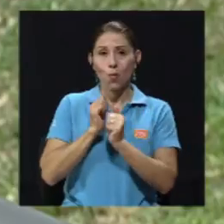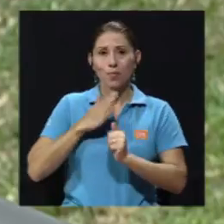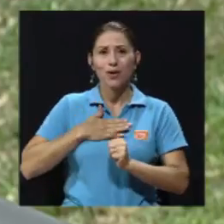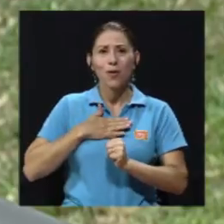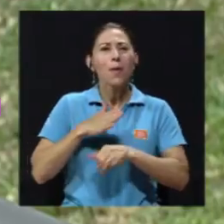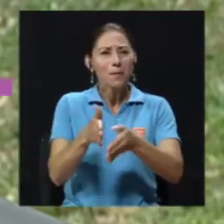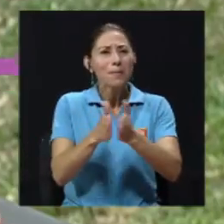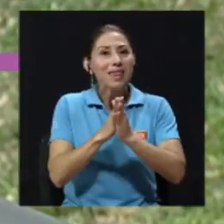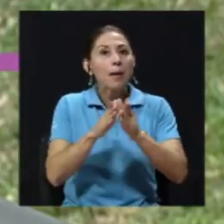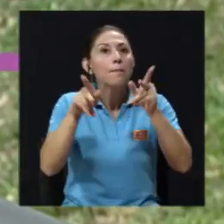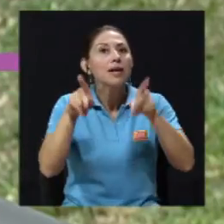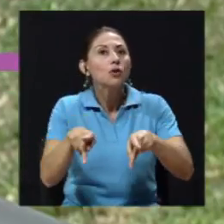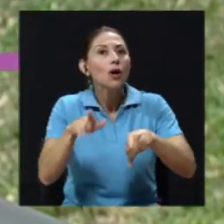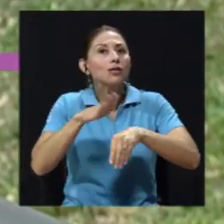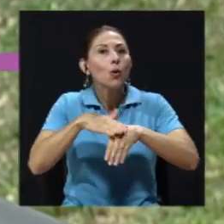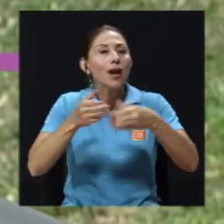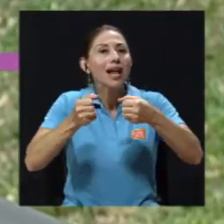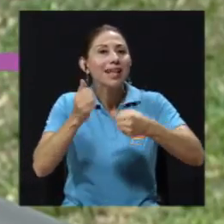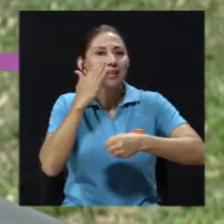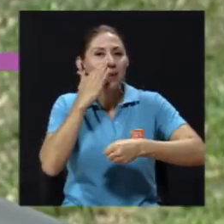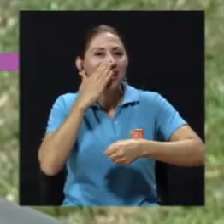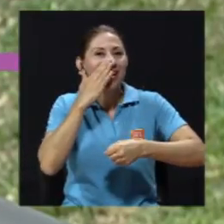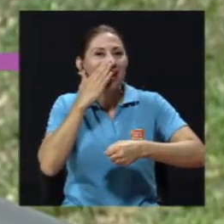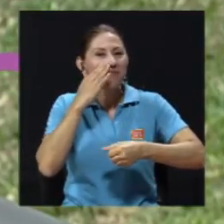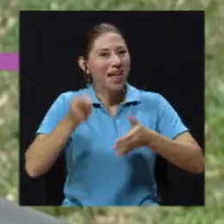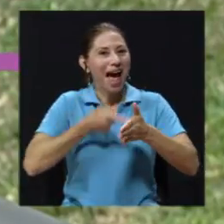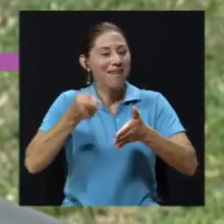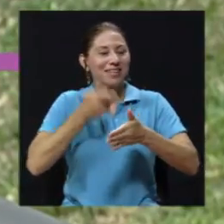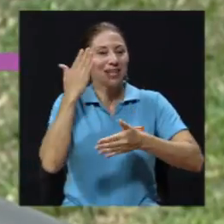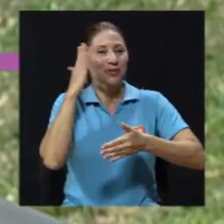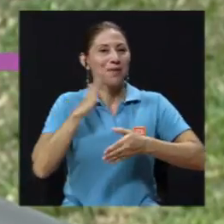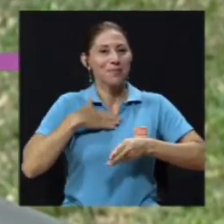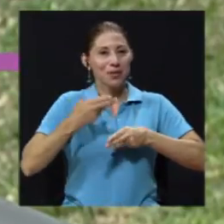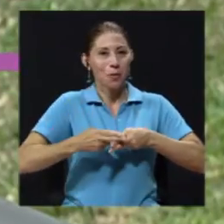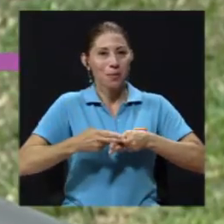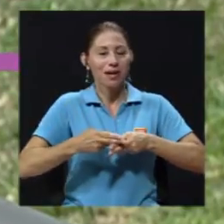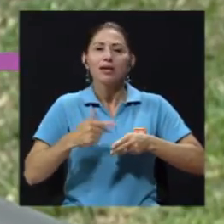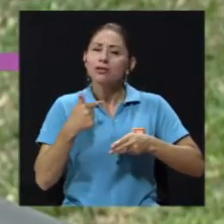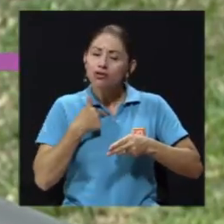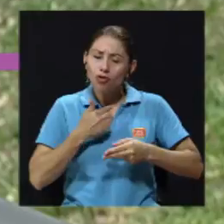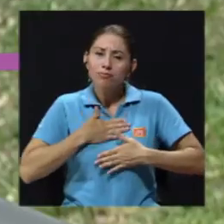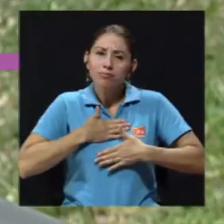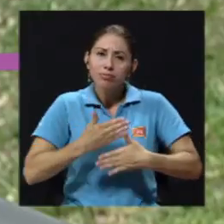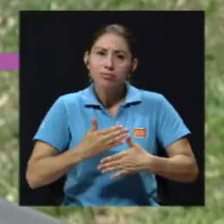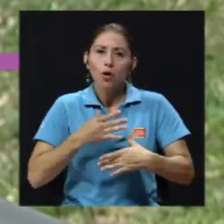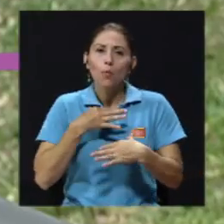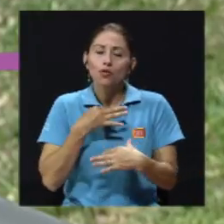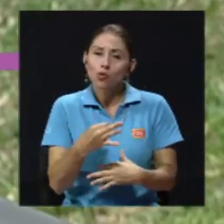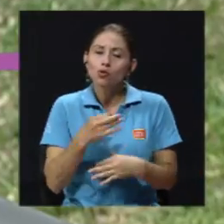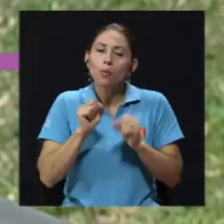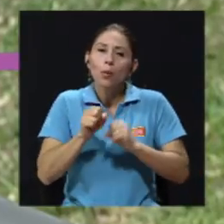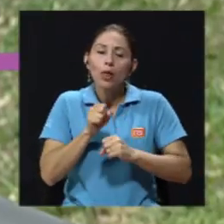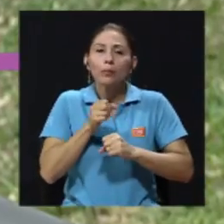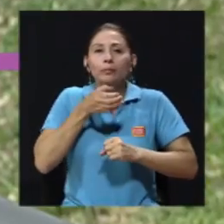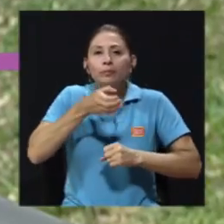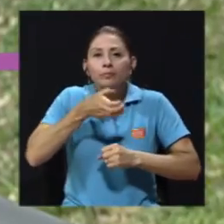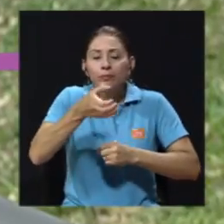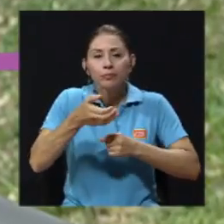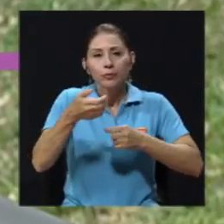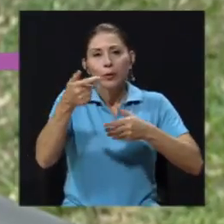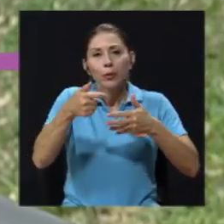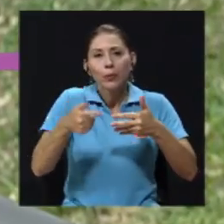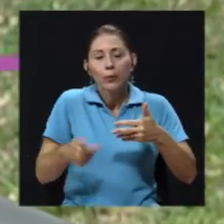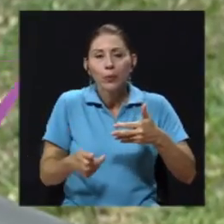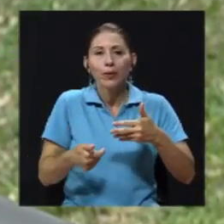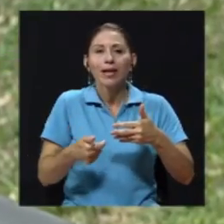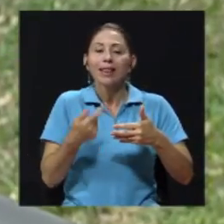persona de lactancia materna. Ahí saben, porque a veces no saben mi nombre. Y yo, si estoy disponible, con mucho gusto las oriento y por lo menos les